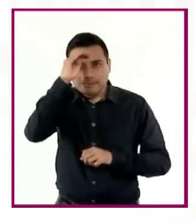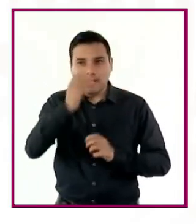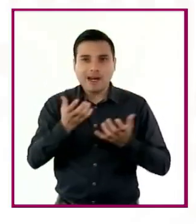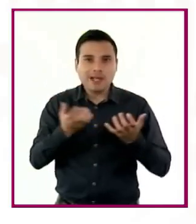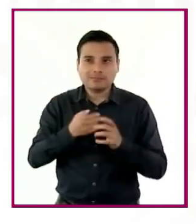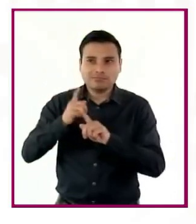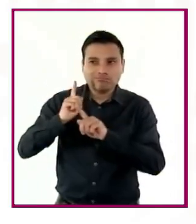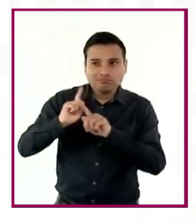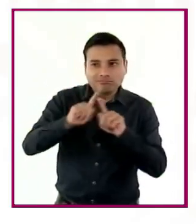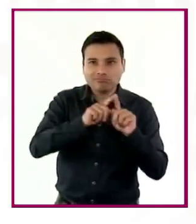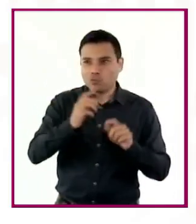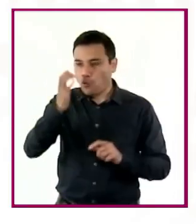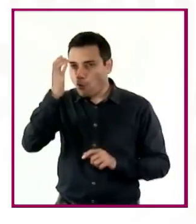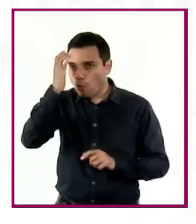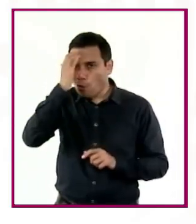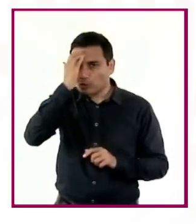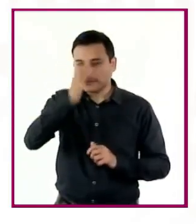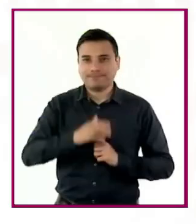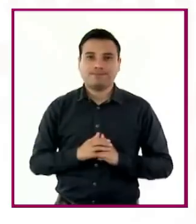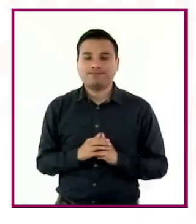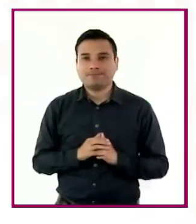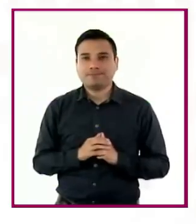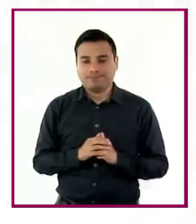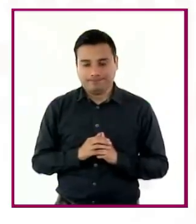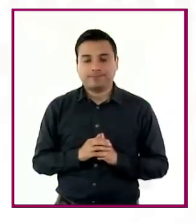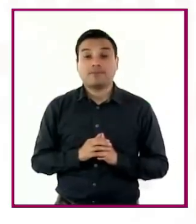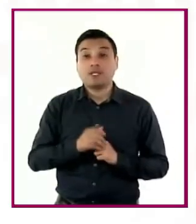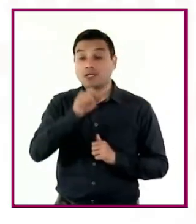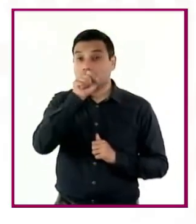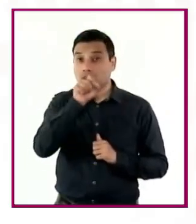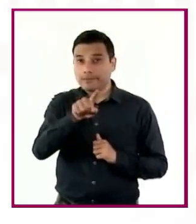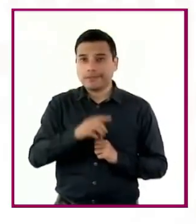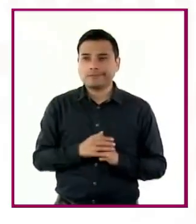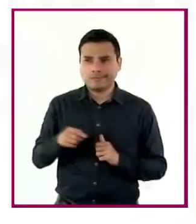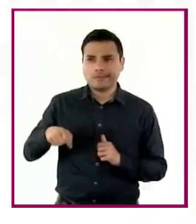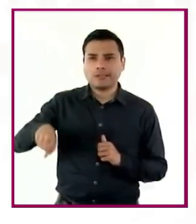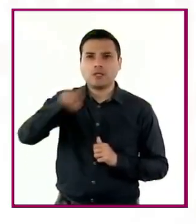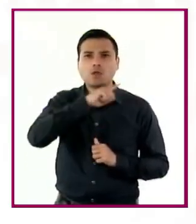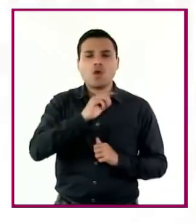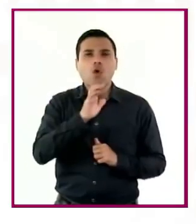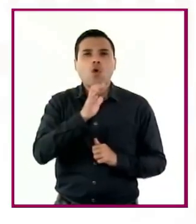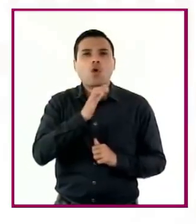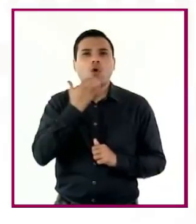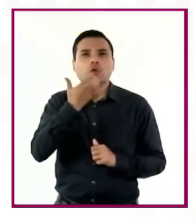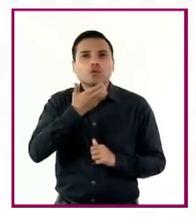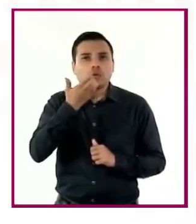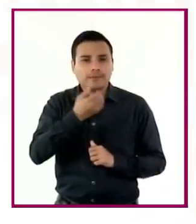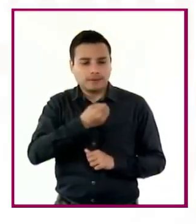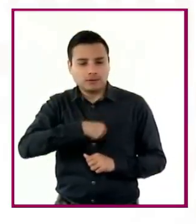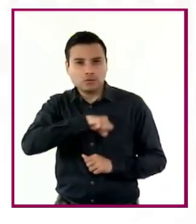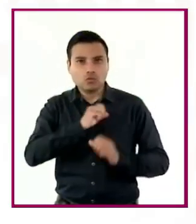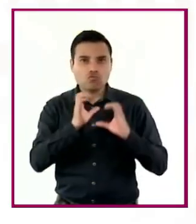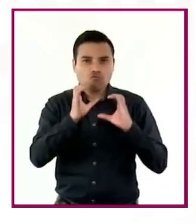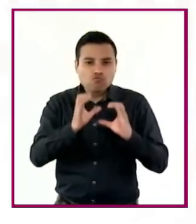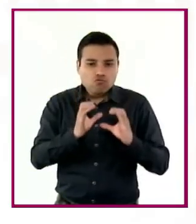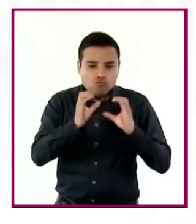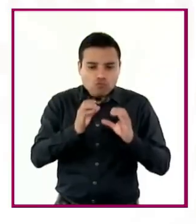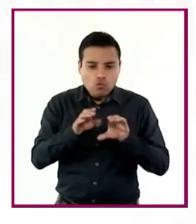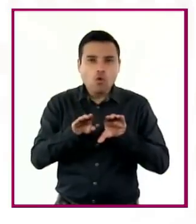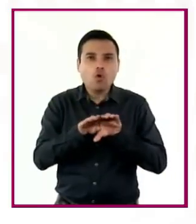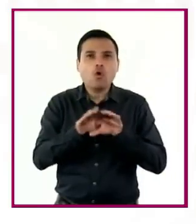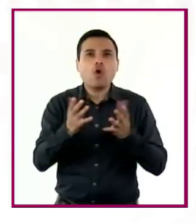personas. Los hábitos que llevan a cabo para cuidar su salud y las alternativas con las que cuentan para